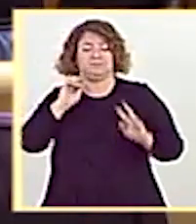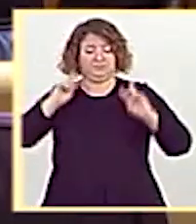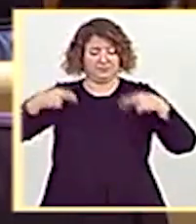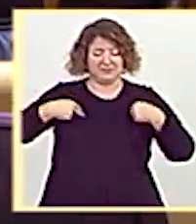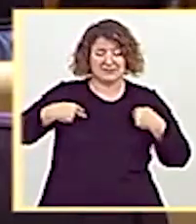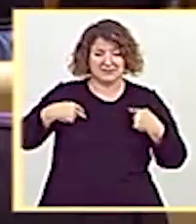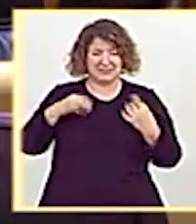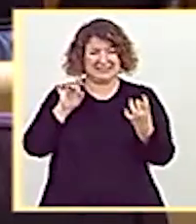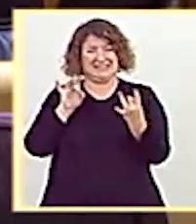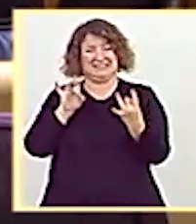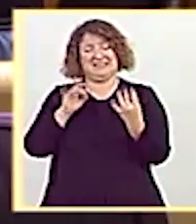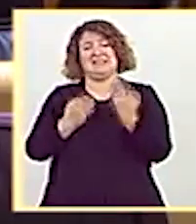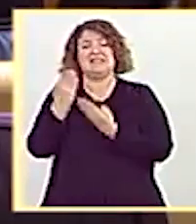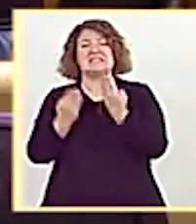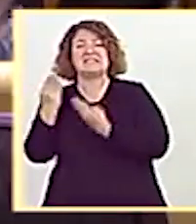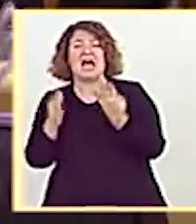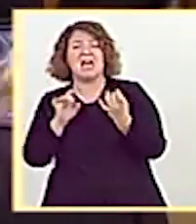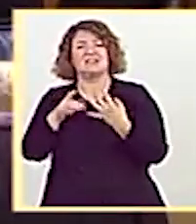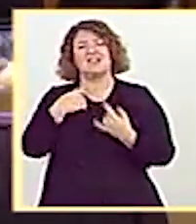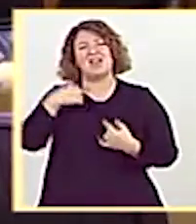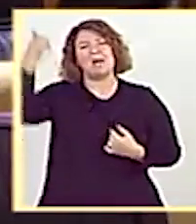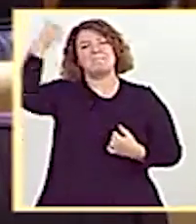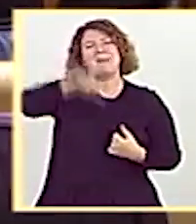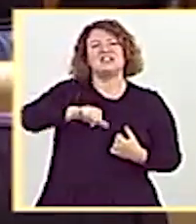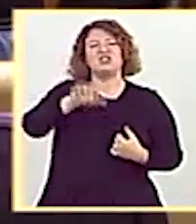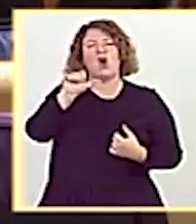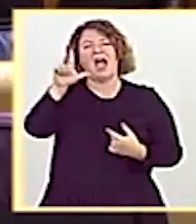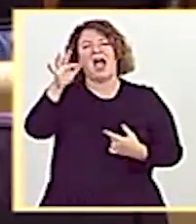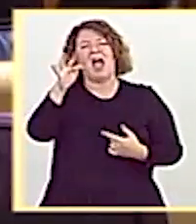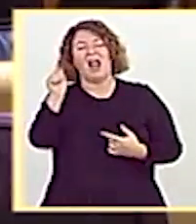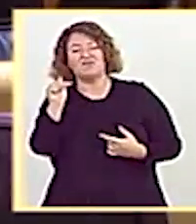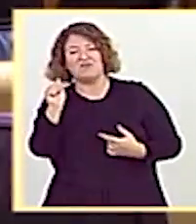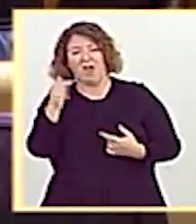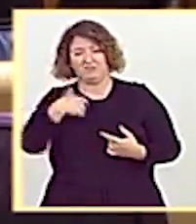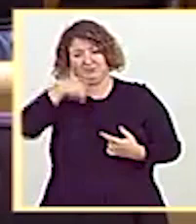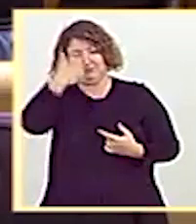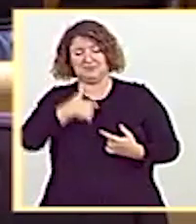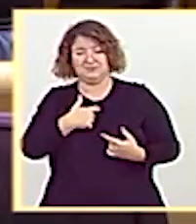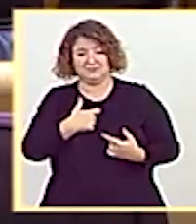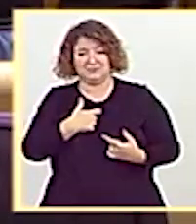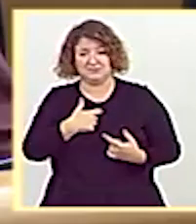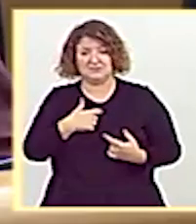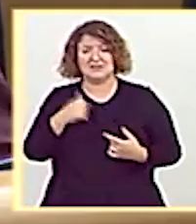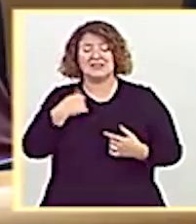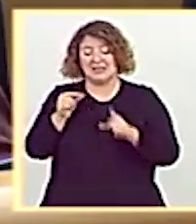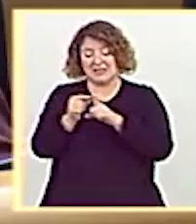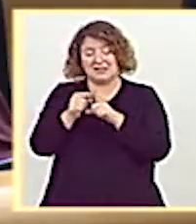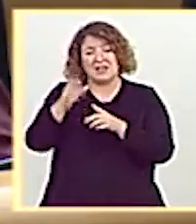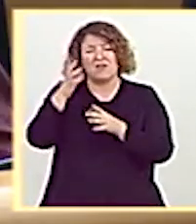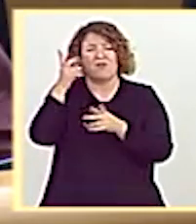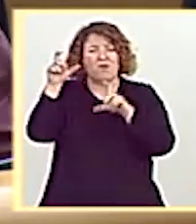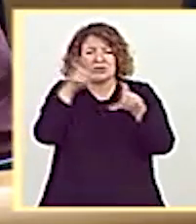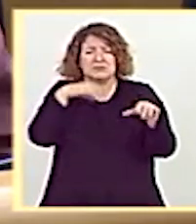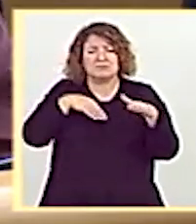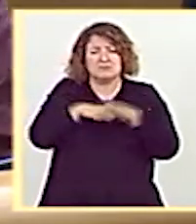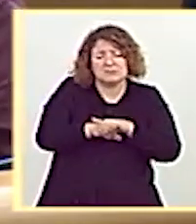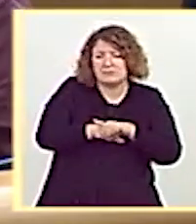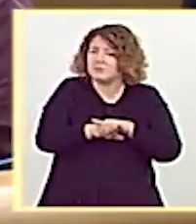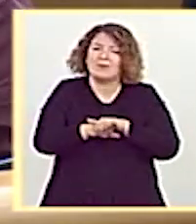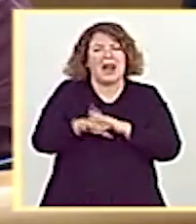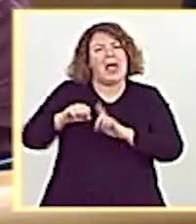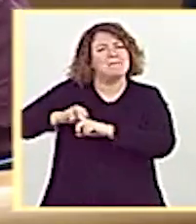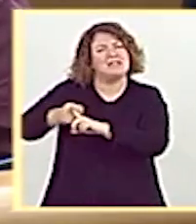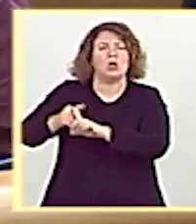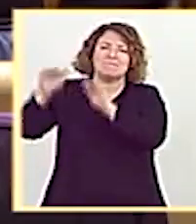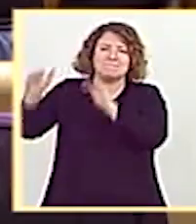en los chats de Podemos el macho alfa, retuvo las imágenes de su asesora para, según dice él, no someterla a